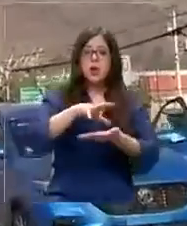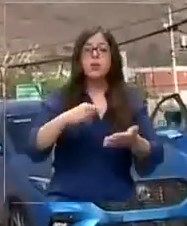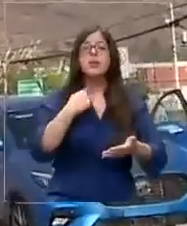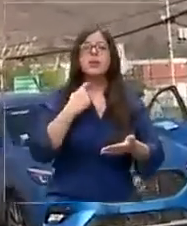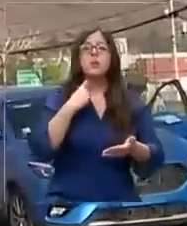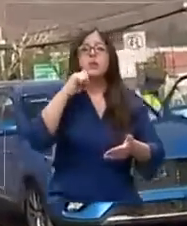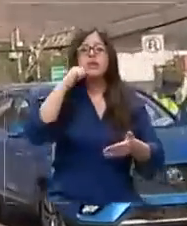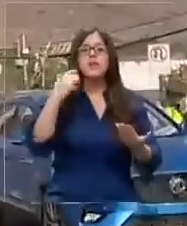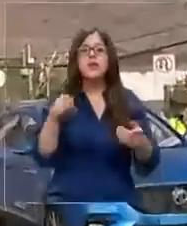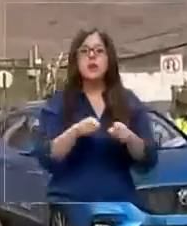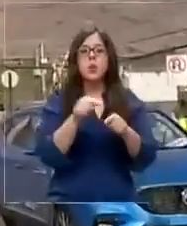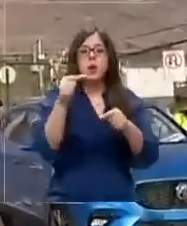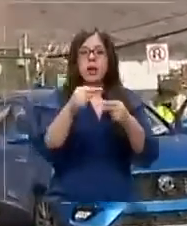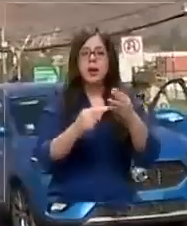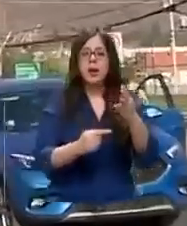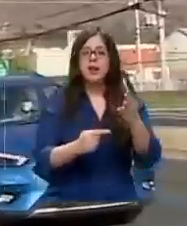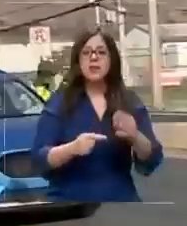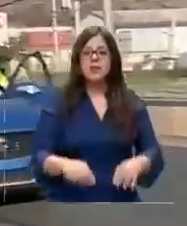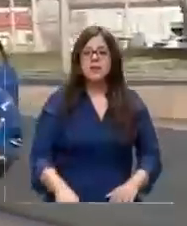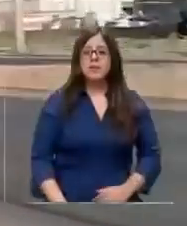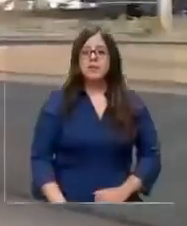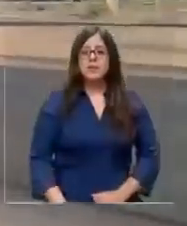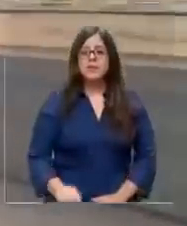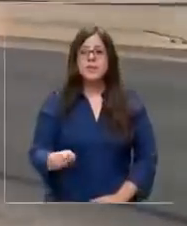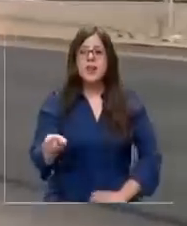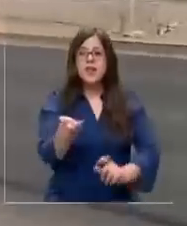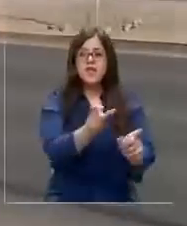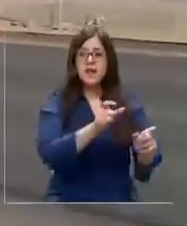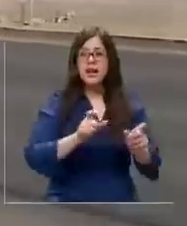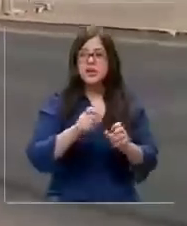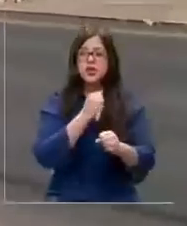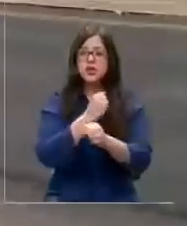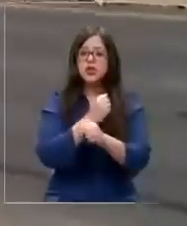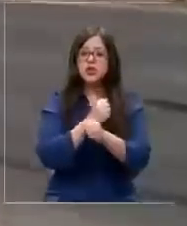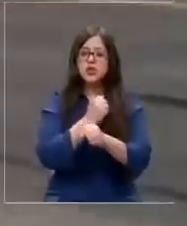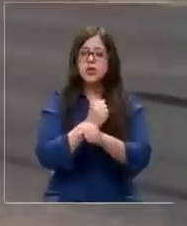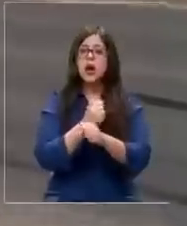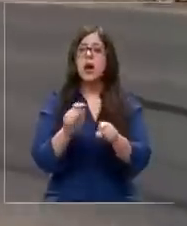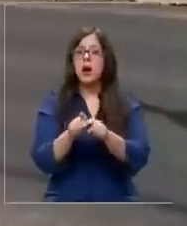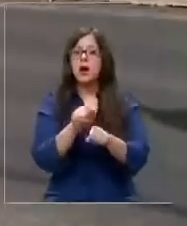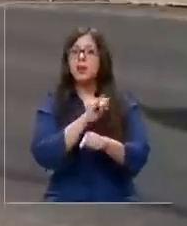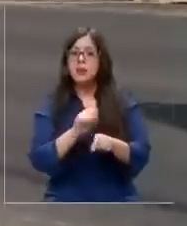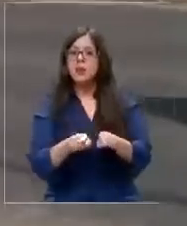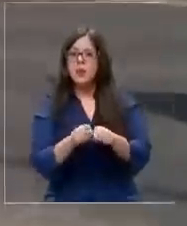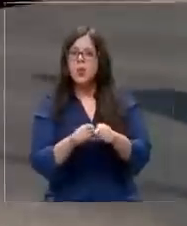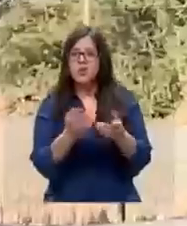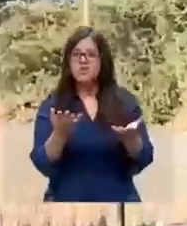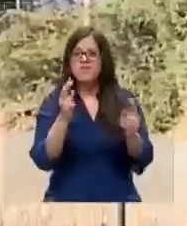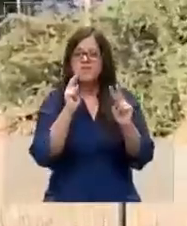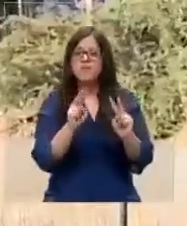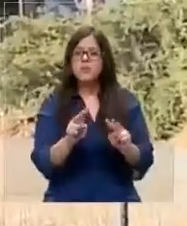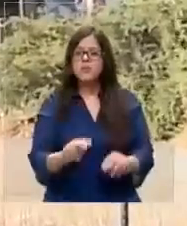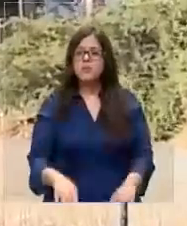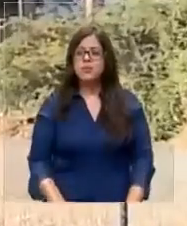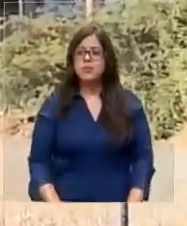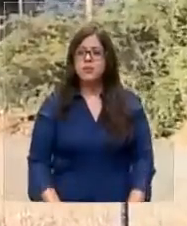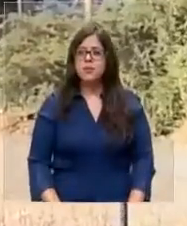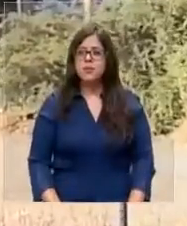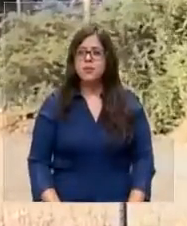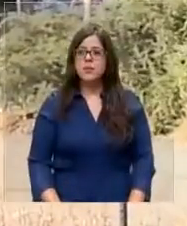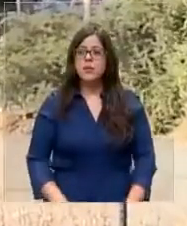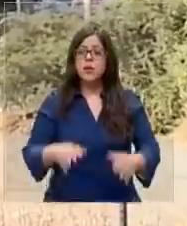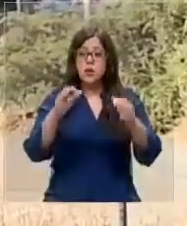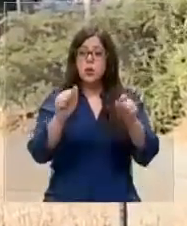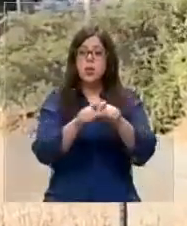concentradas este tipo de faltas. Fiscalización de Carabineros que siempre deja más de algo. ¿Puedo poder poner sus